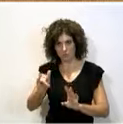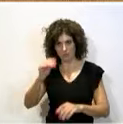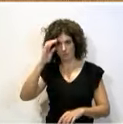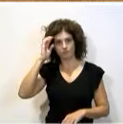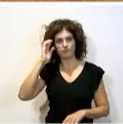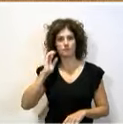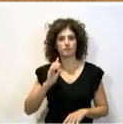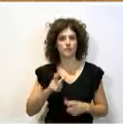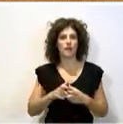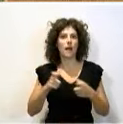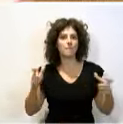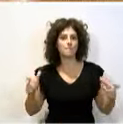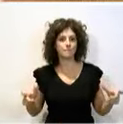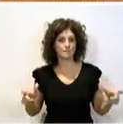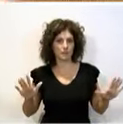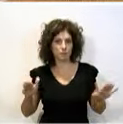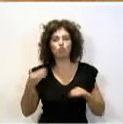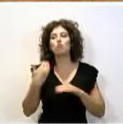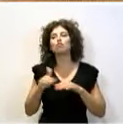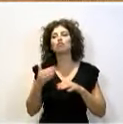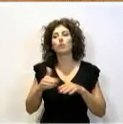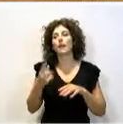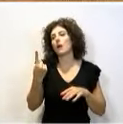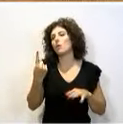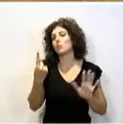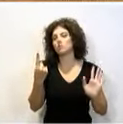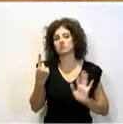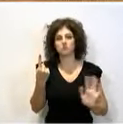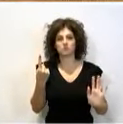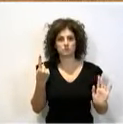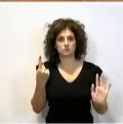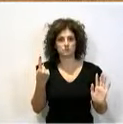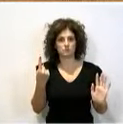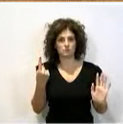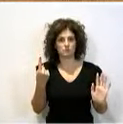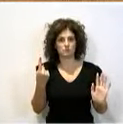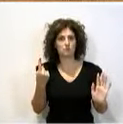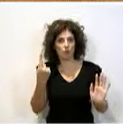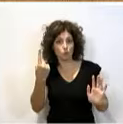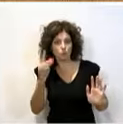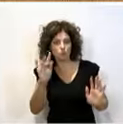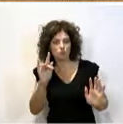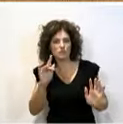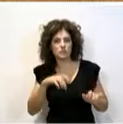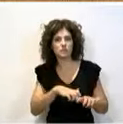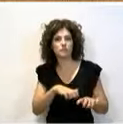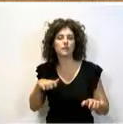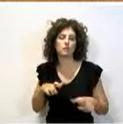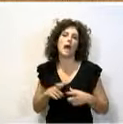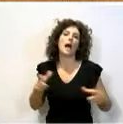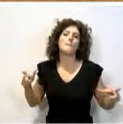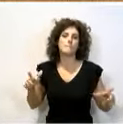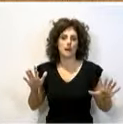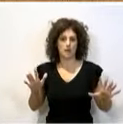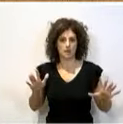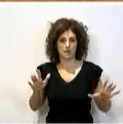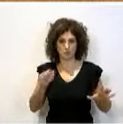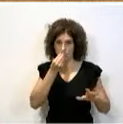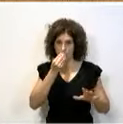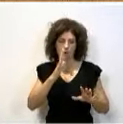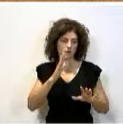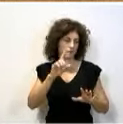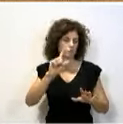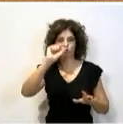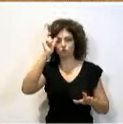La amplitud la diría que le sobrara por lo menos uno. Si le sobra uno, entonces ya sería, podríamos hablar de amplia. Pero bueno, estos son los